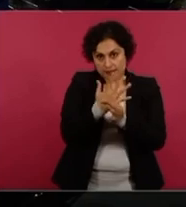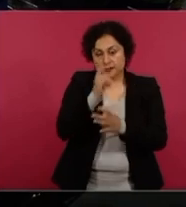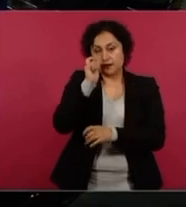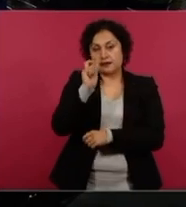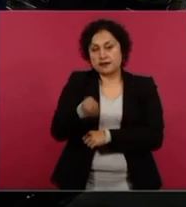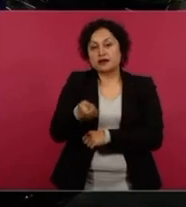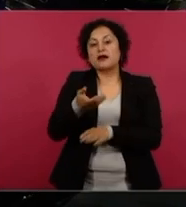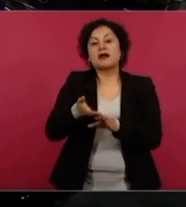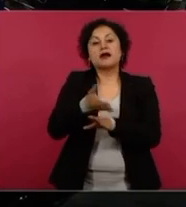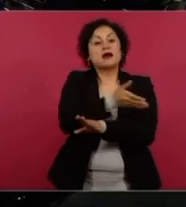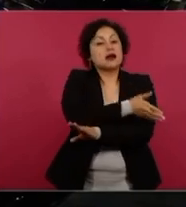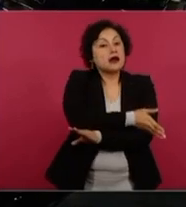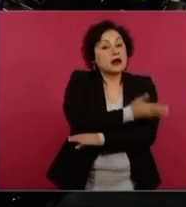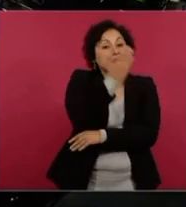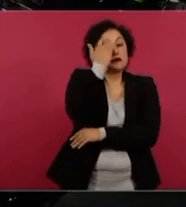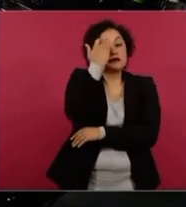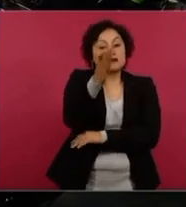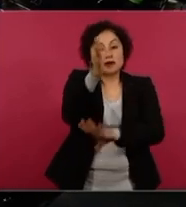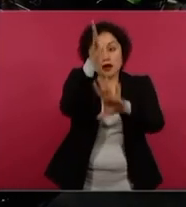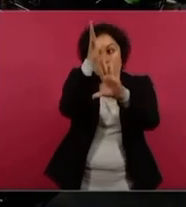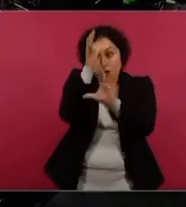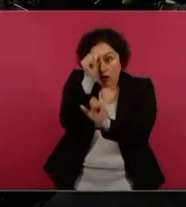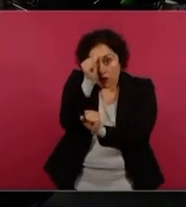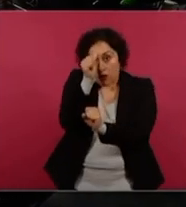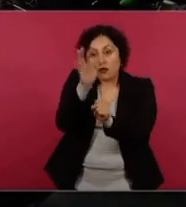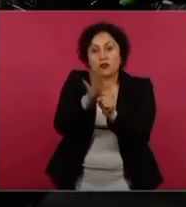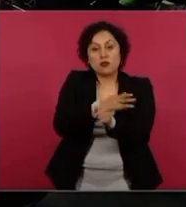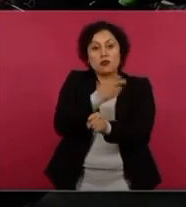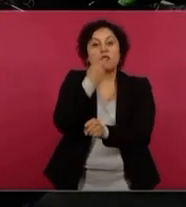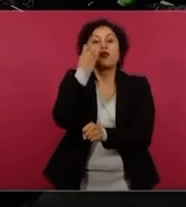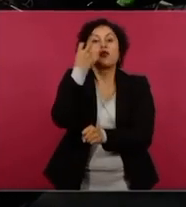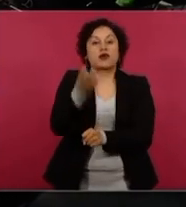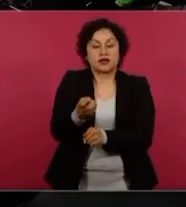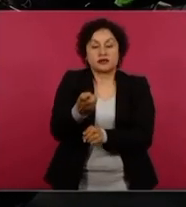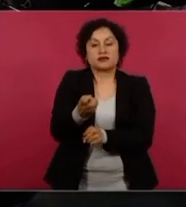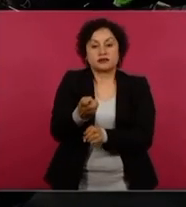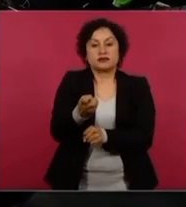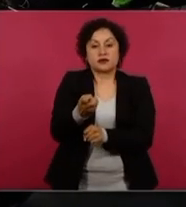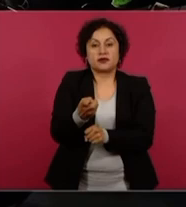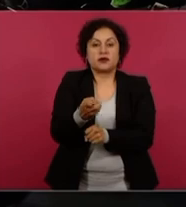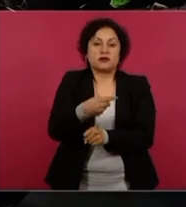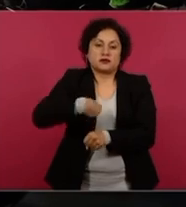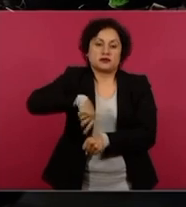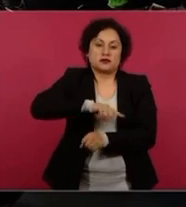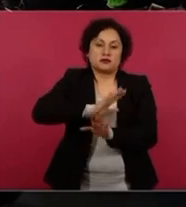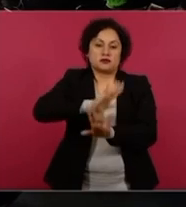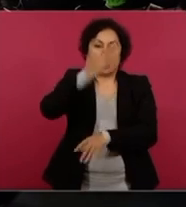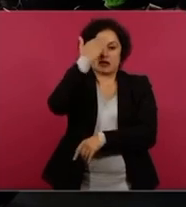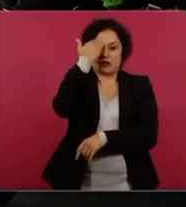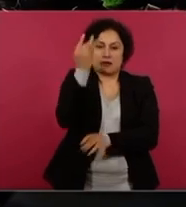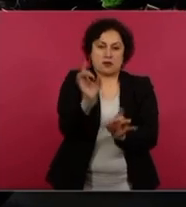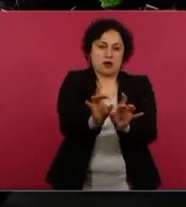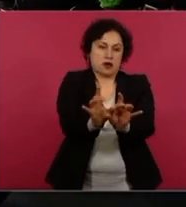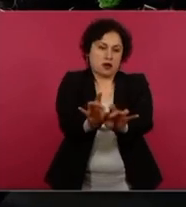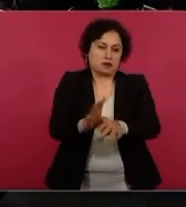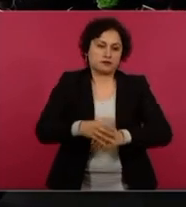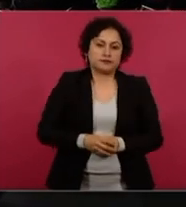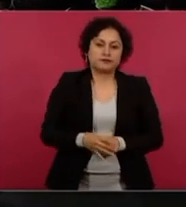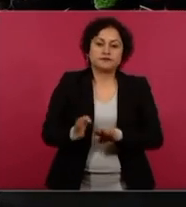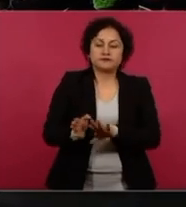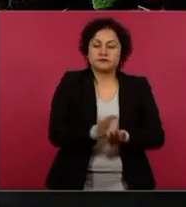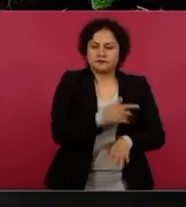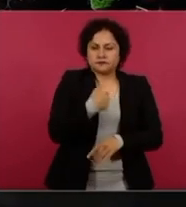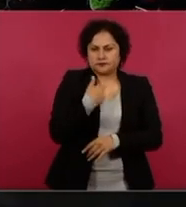y que en su momento, bueno, pues por eso se dieron algunos de los sucesos que también ya conocemos. Quisiera preguntarle cómo se